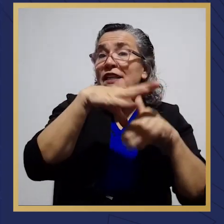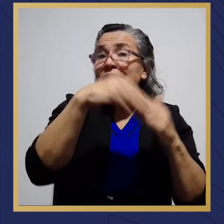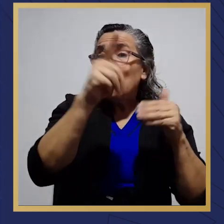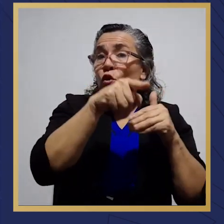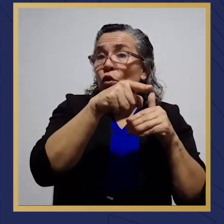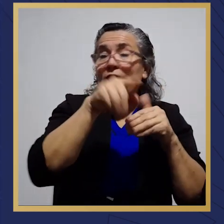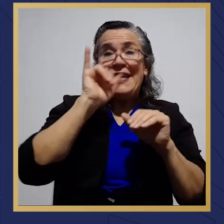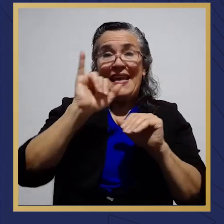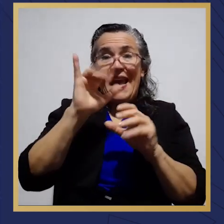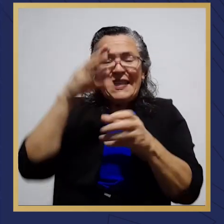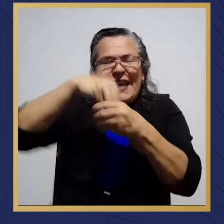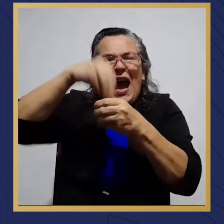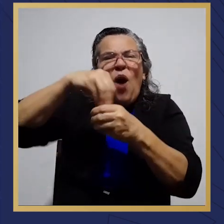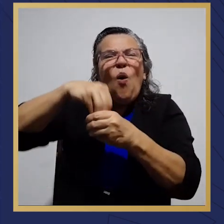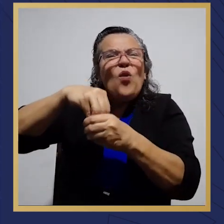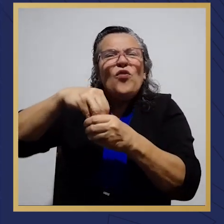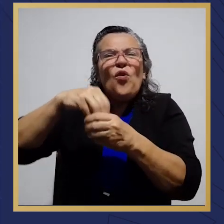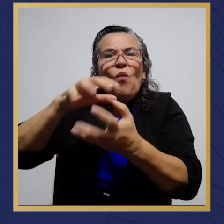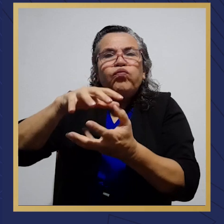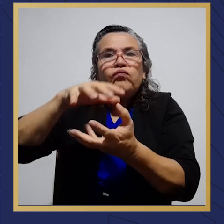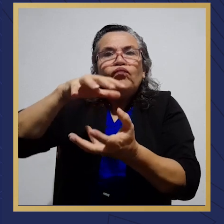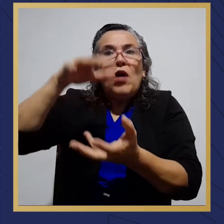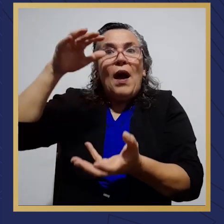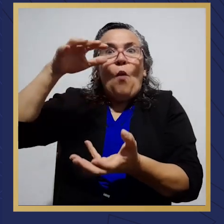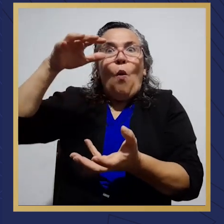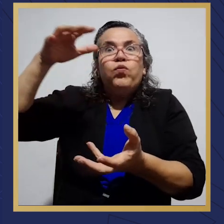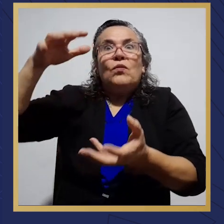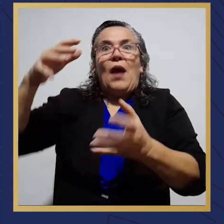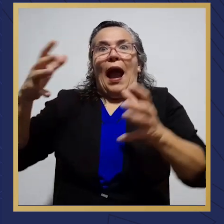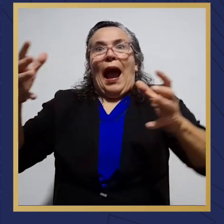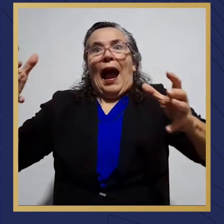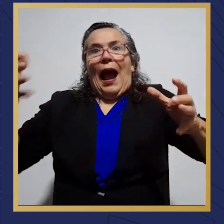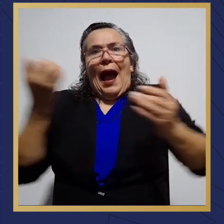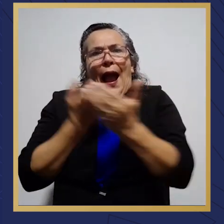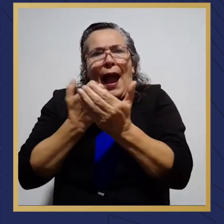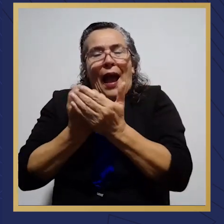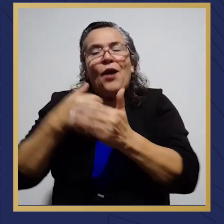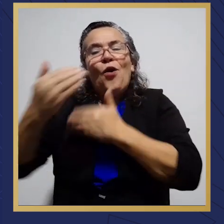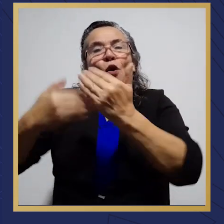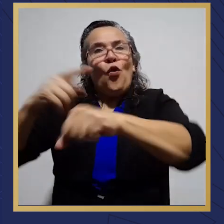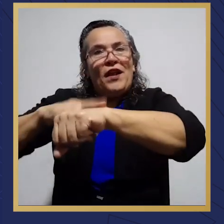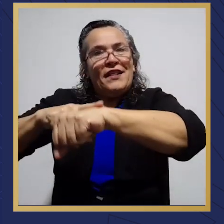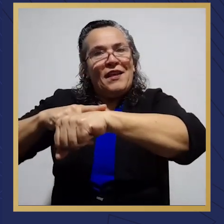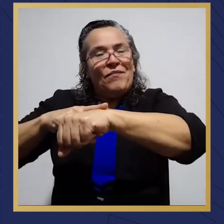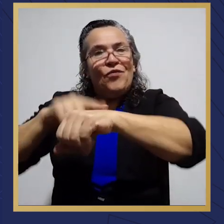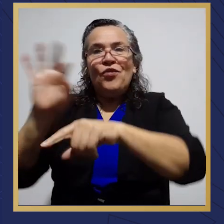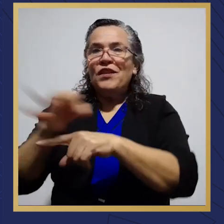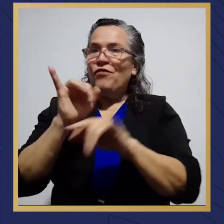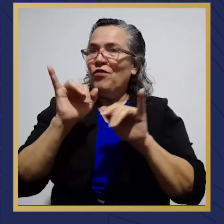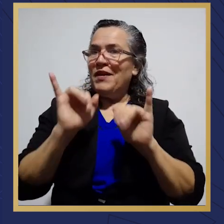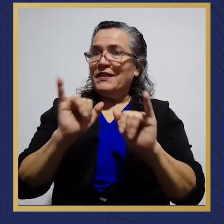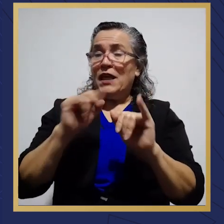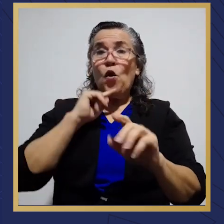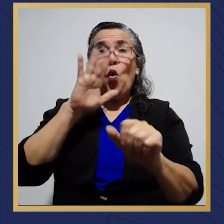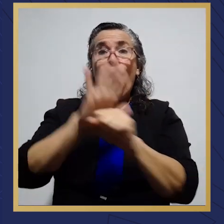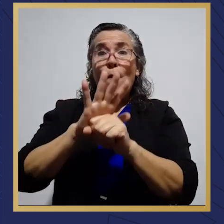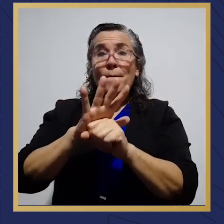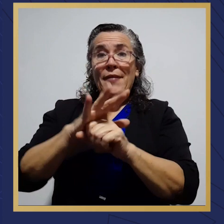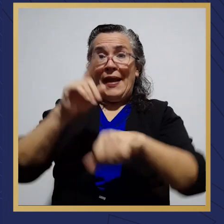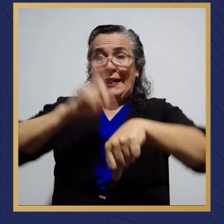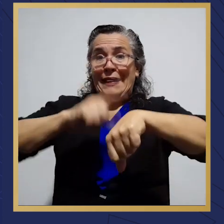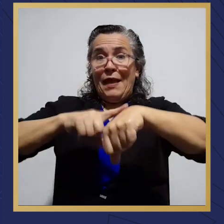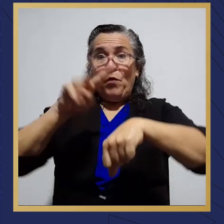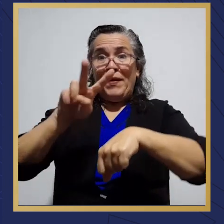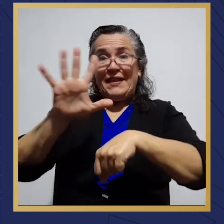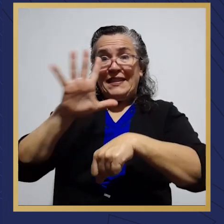dólares. Pero ese ahorro iría incrementándose con el paso del tiempo. De forma tal que al